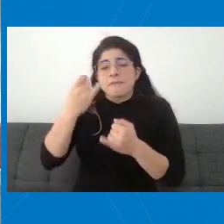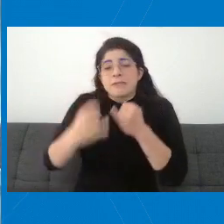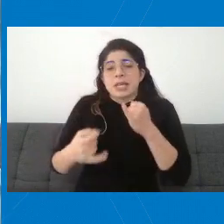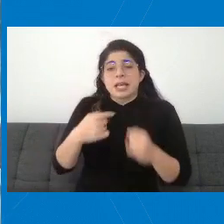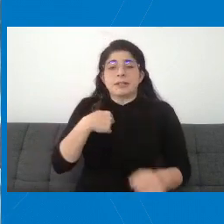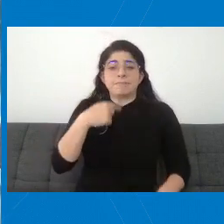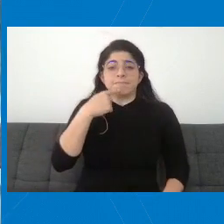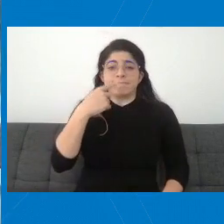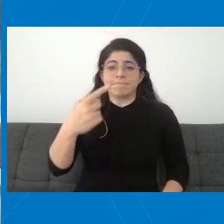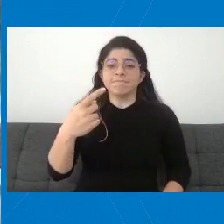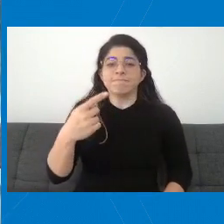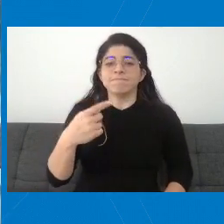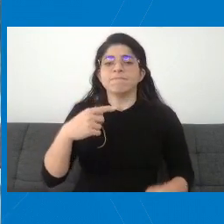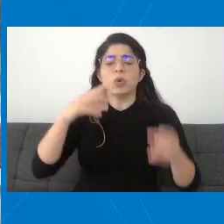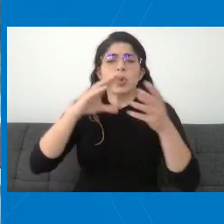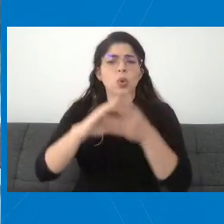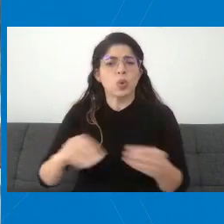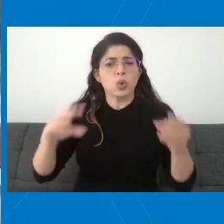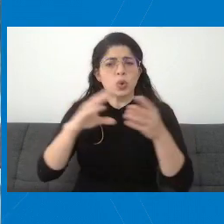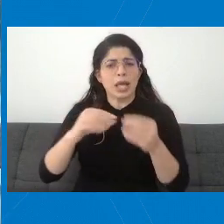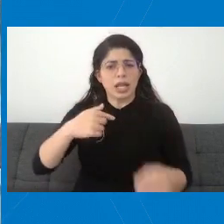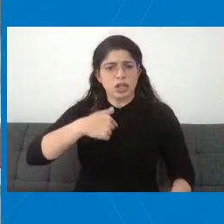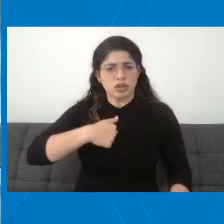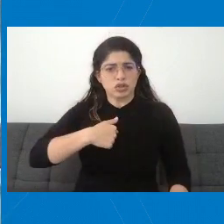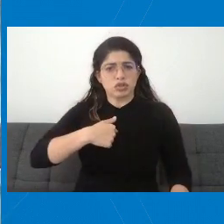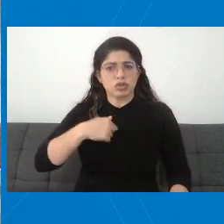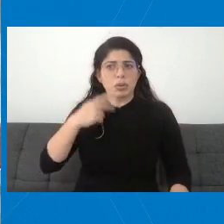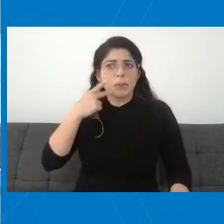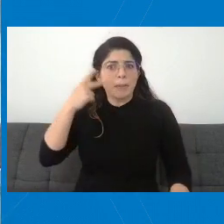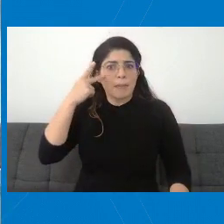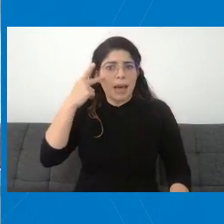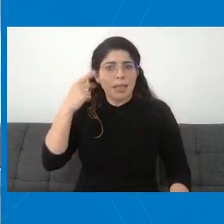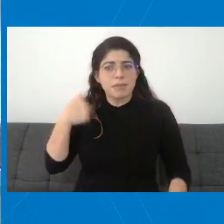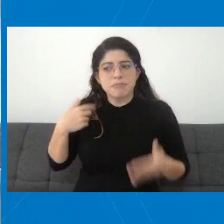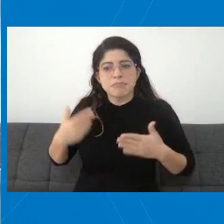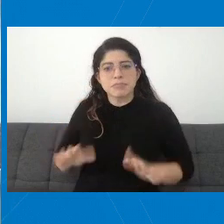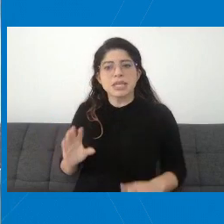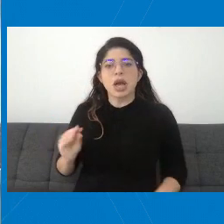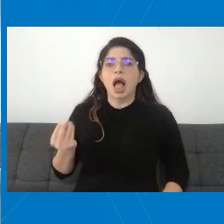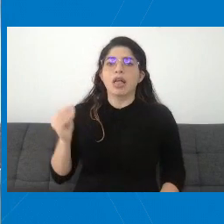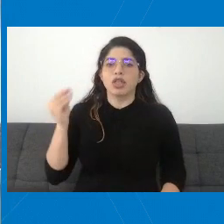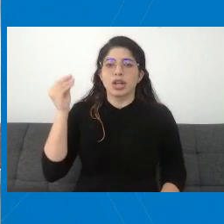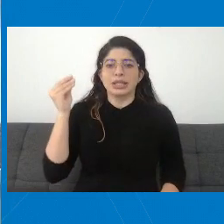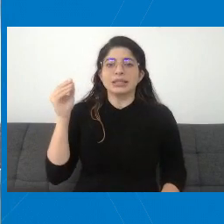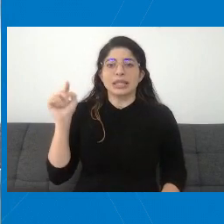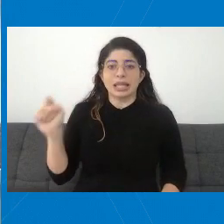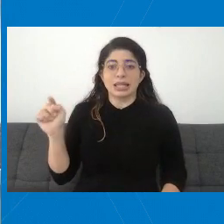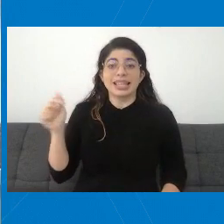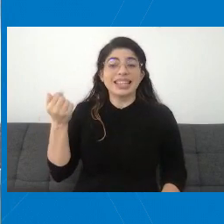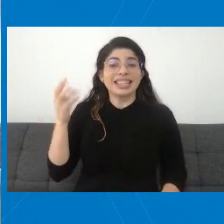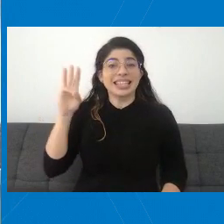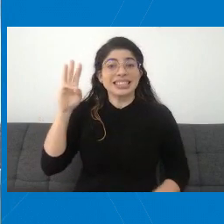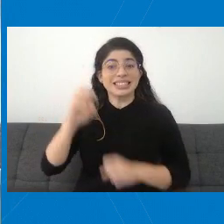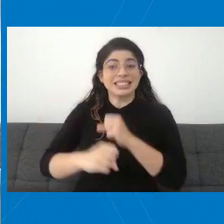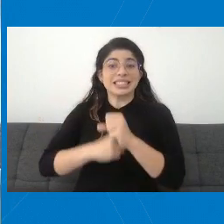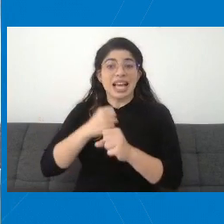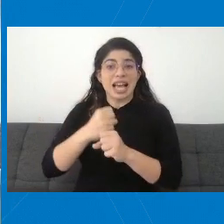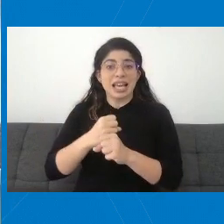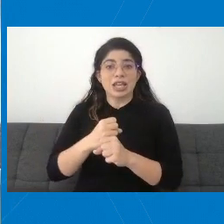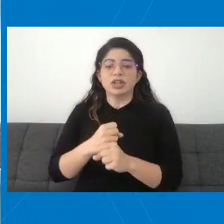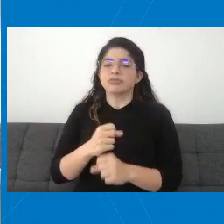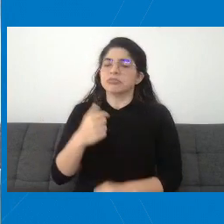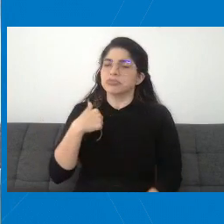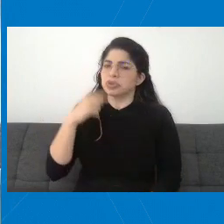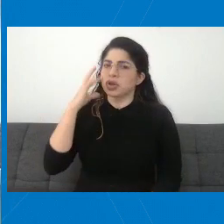contarles que yo soy padre de un adolescente. Tiene 16 años y creo que igual que